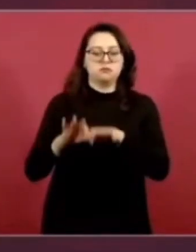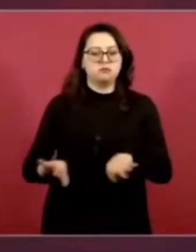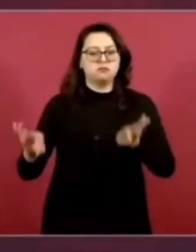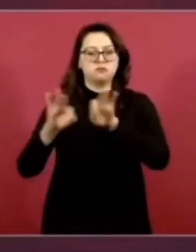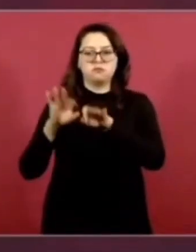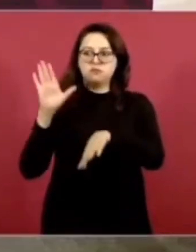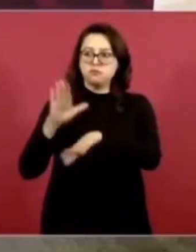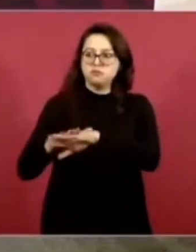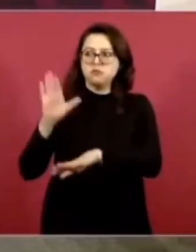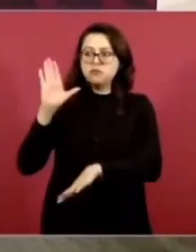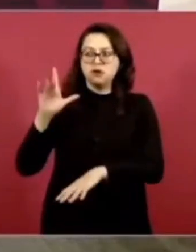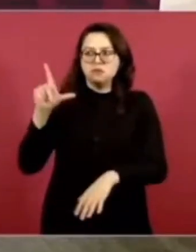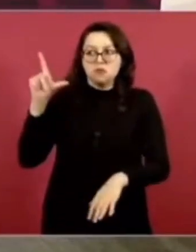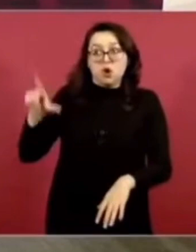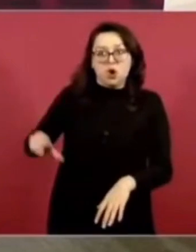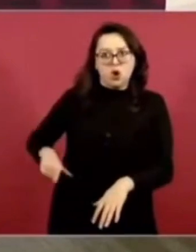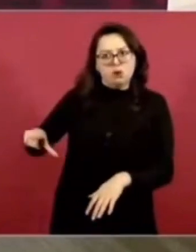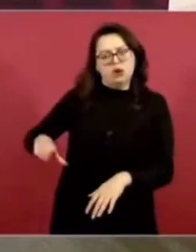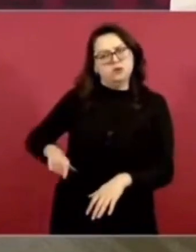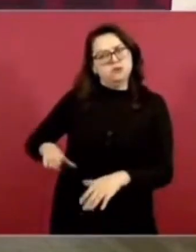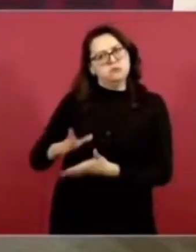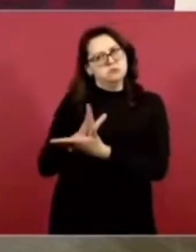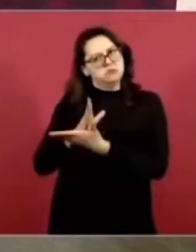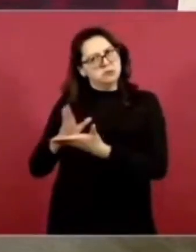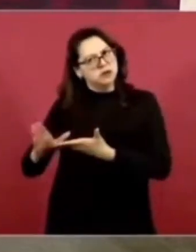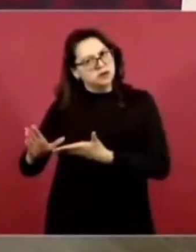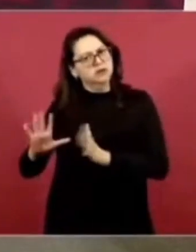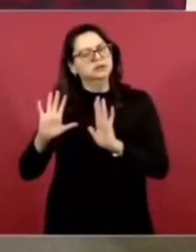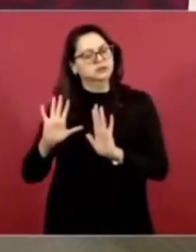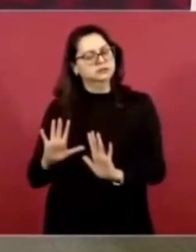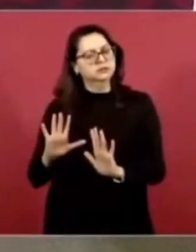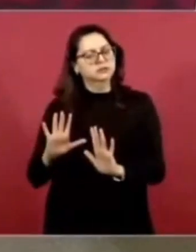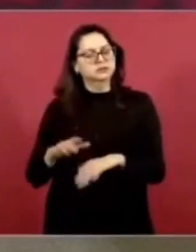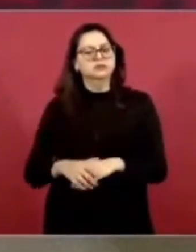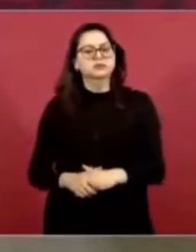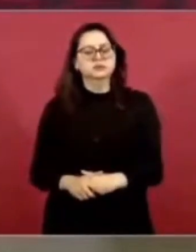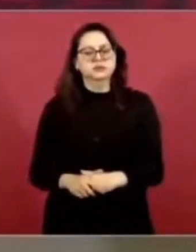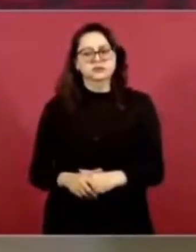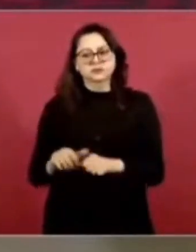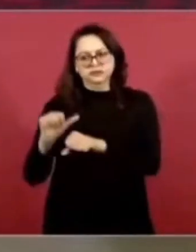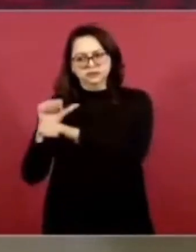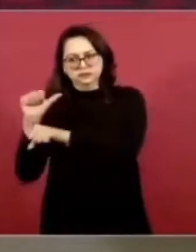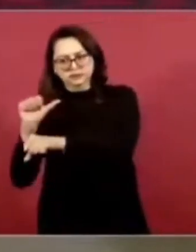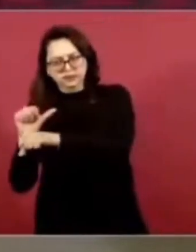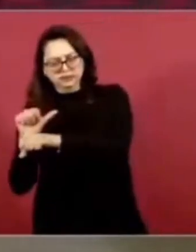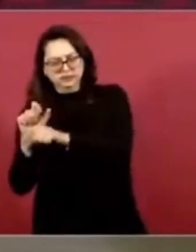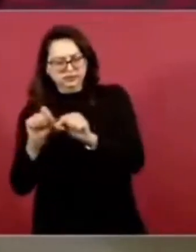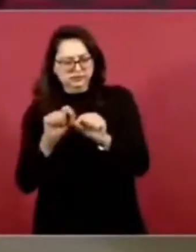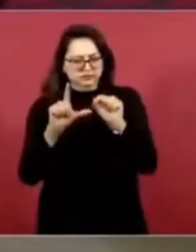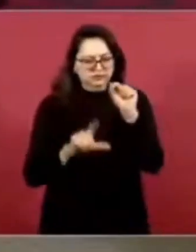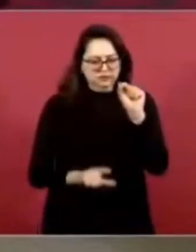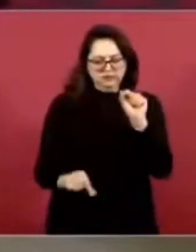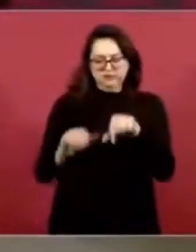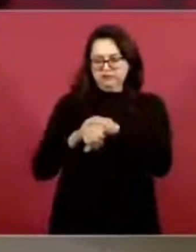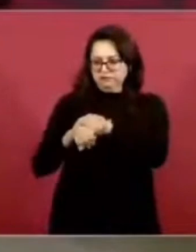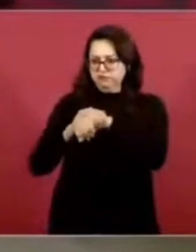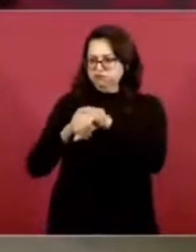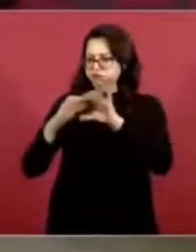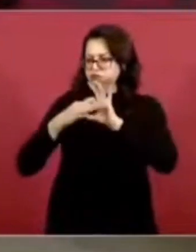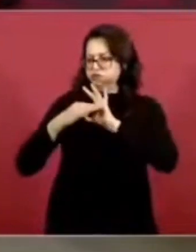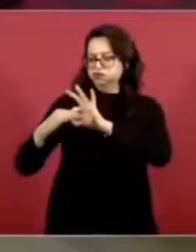Y el pueblo de Argentina y el pueblo de México tienen lazos de amistad